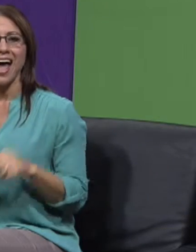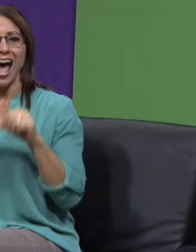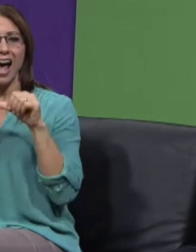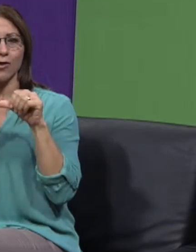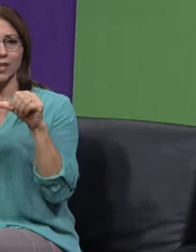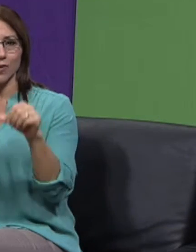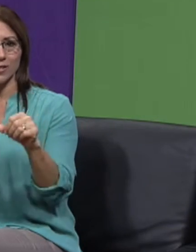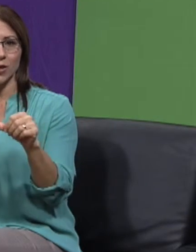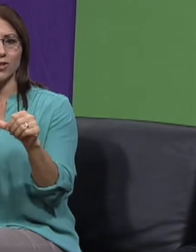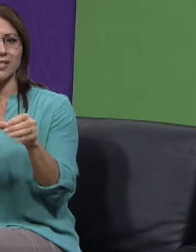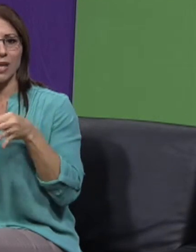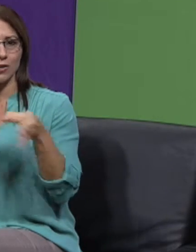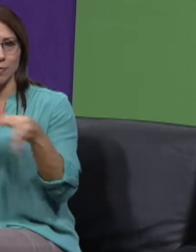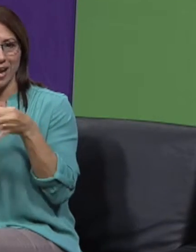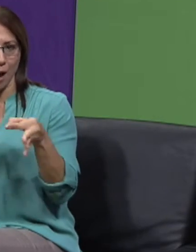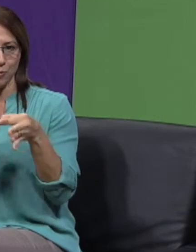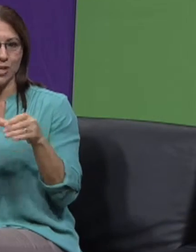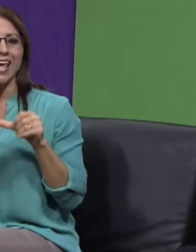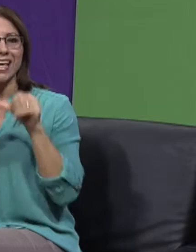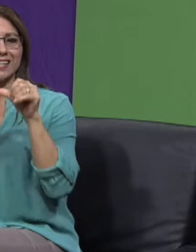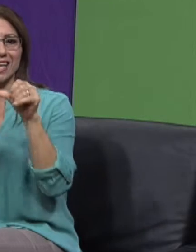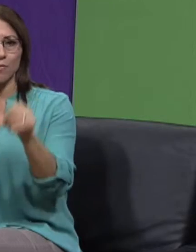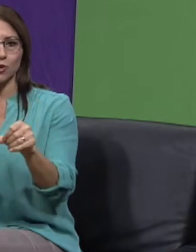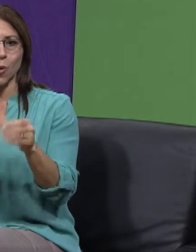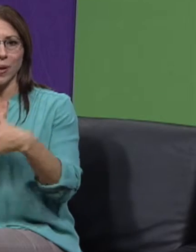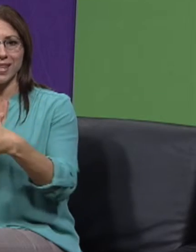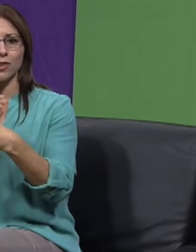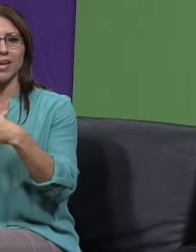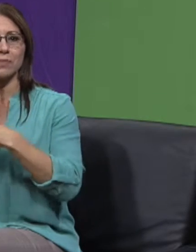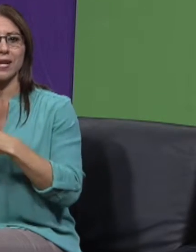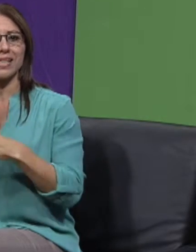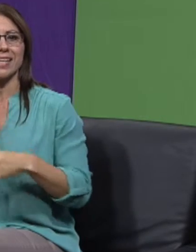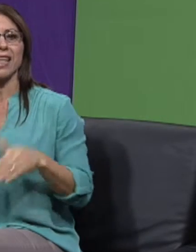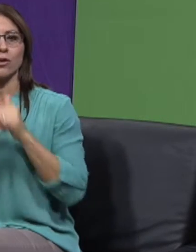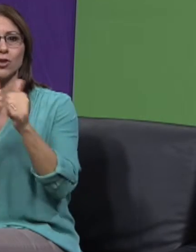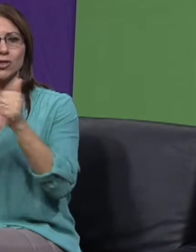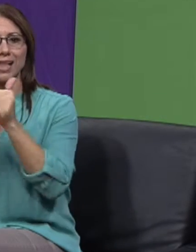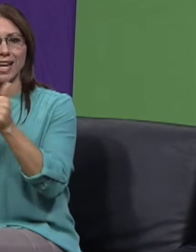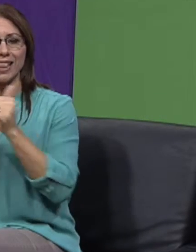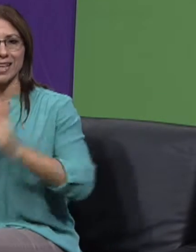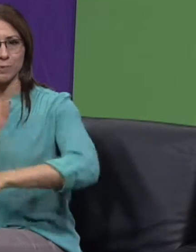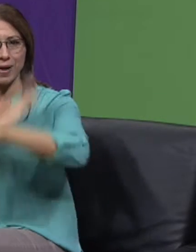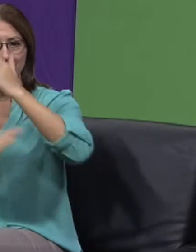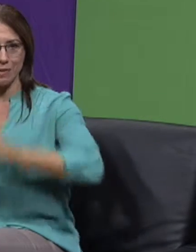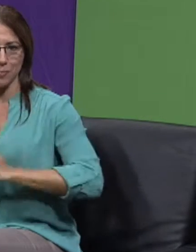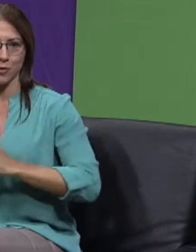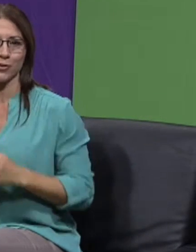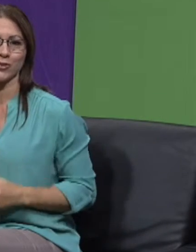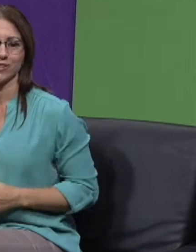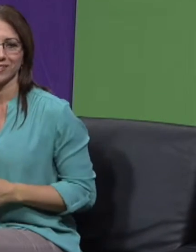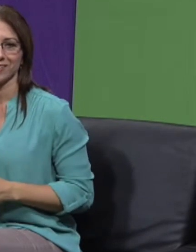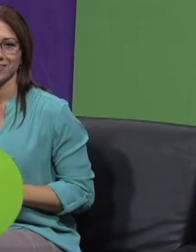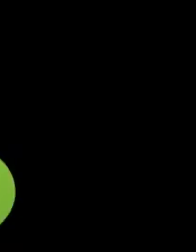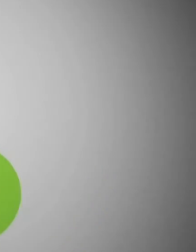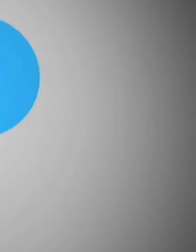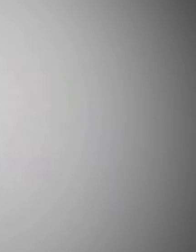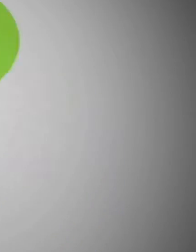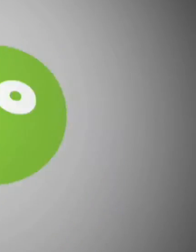A continuación se lo explicamos y seguimos compartiendo la experiencia de nuestros atletas paralímpicos.